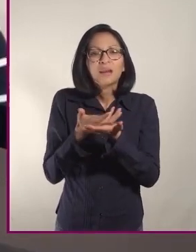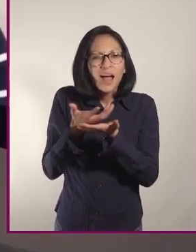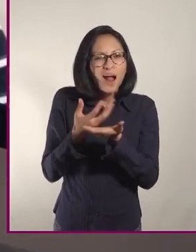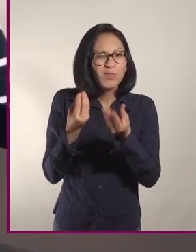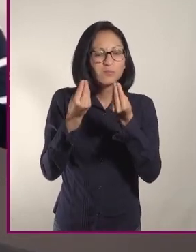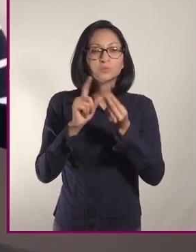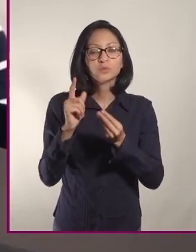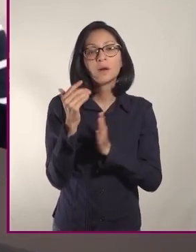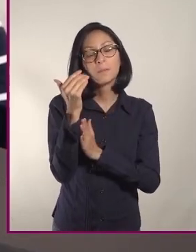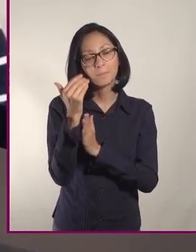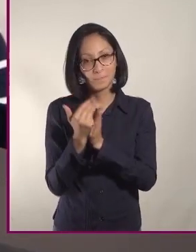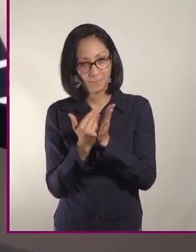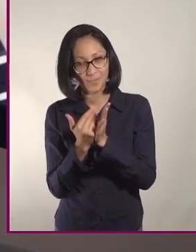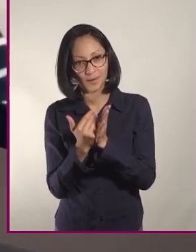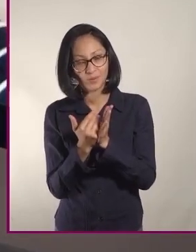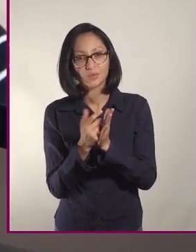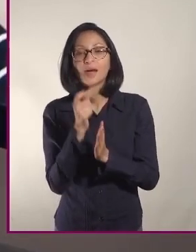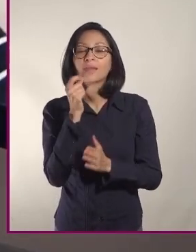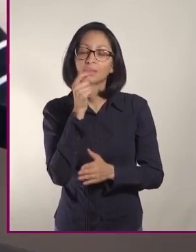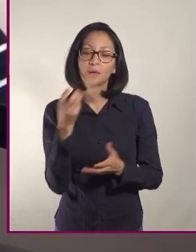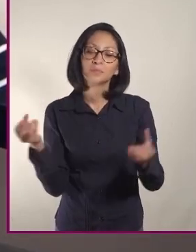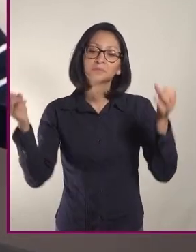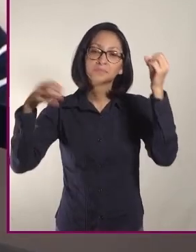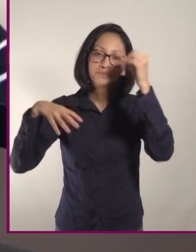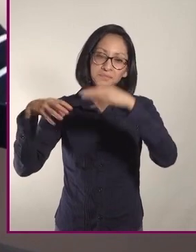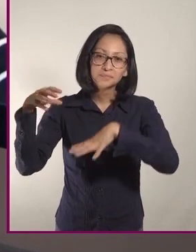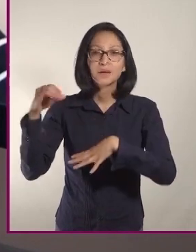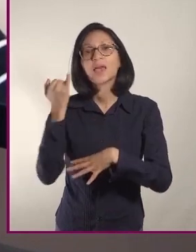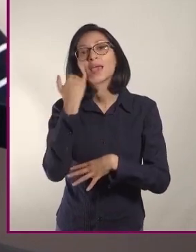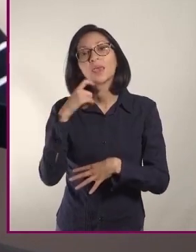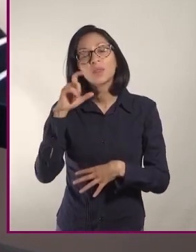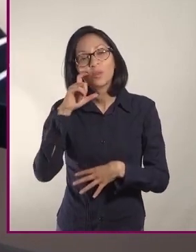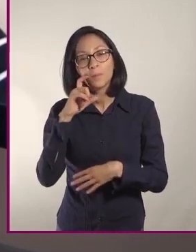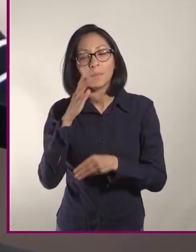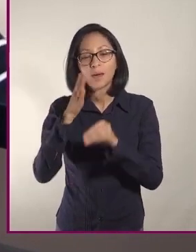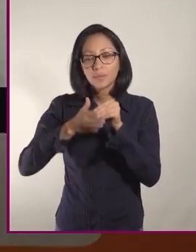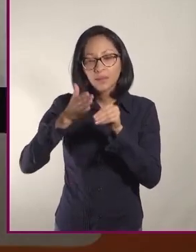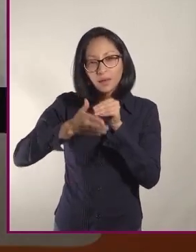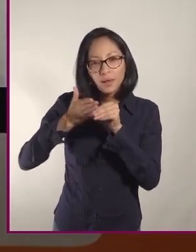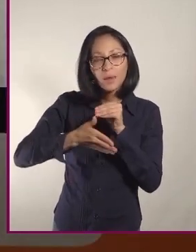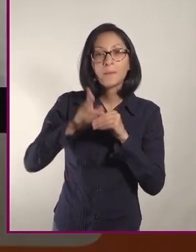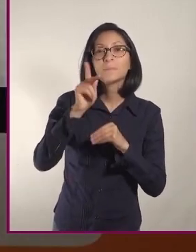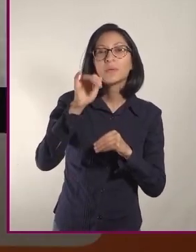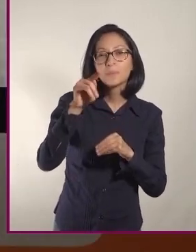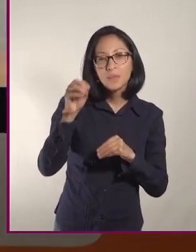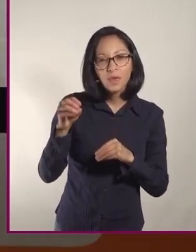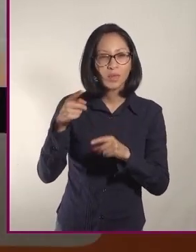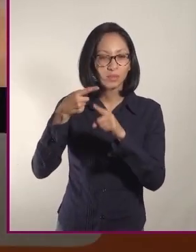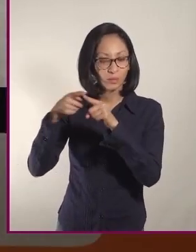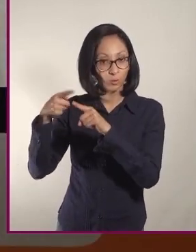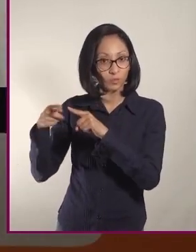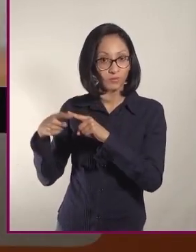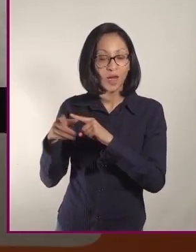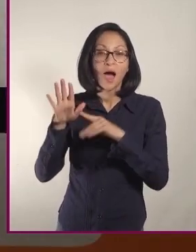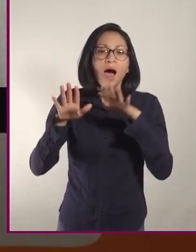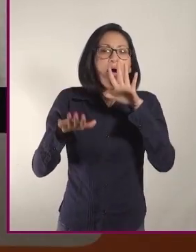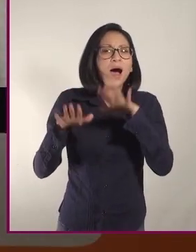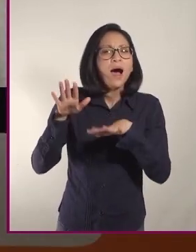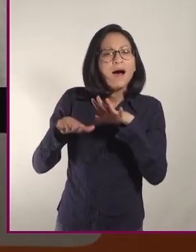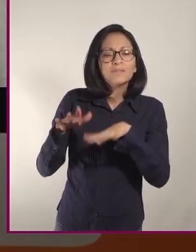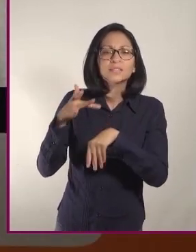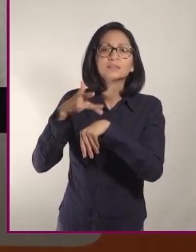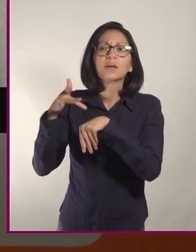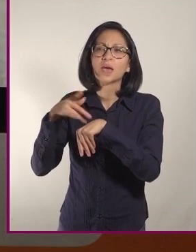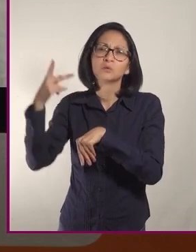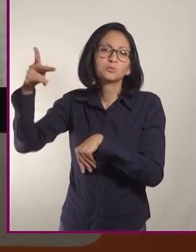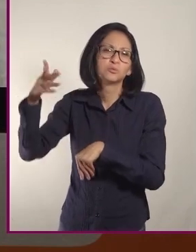Y lo tienden a acompañar, por ejemplo, de jitomates o de pimientos rebanados y a veces le ponen alguno de los quesos